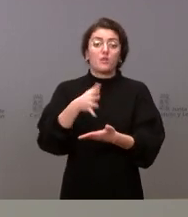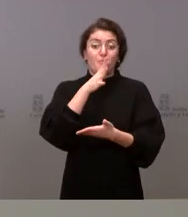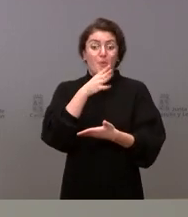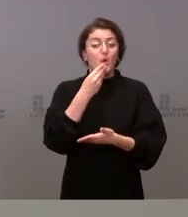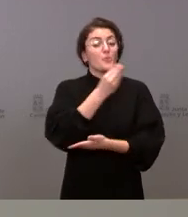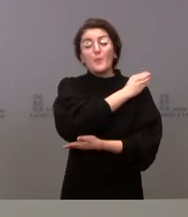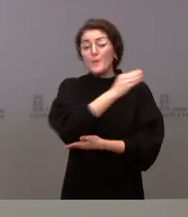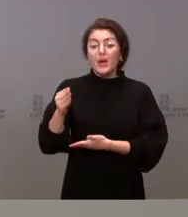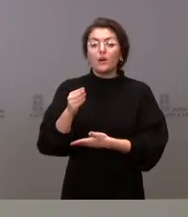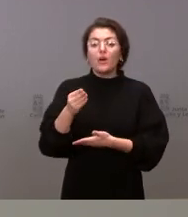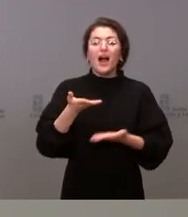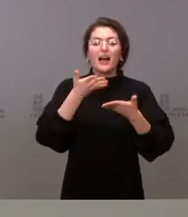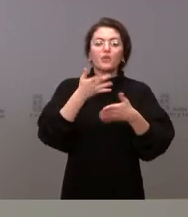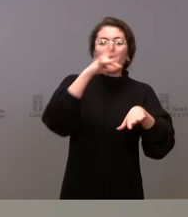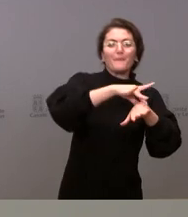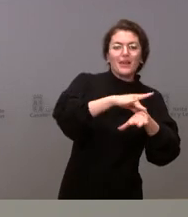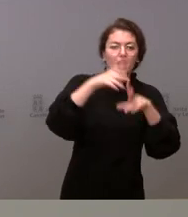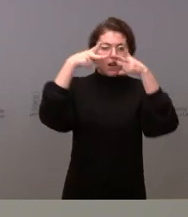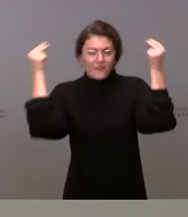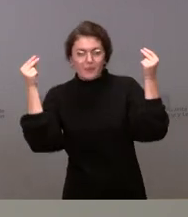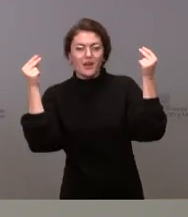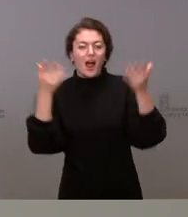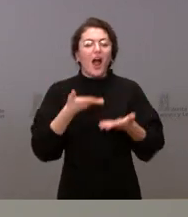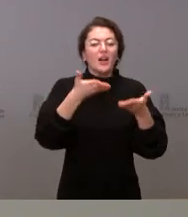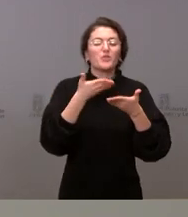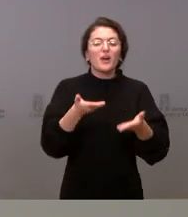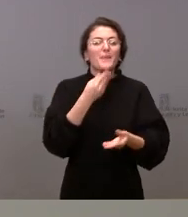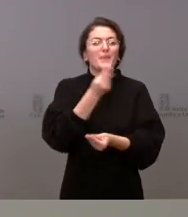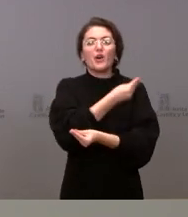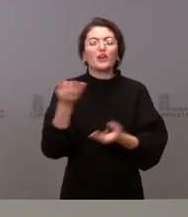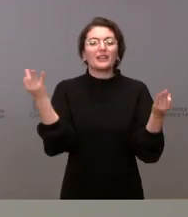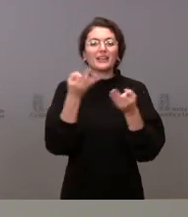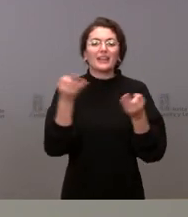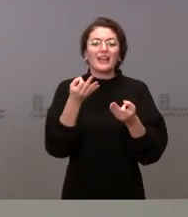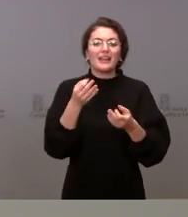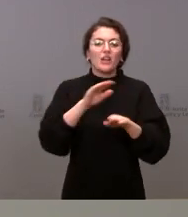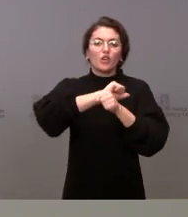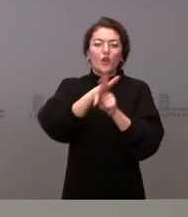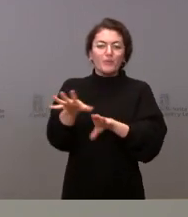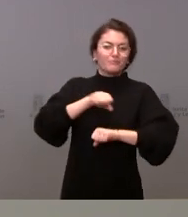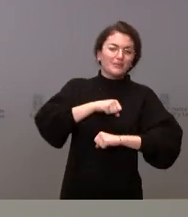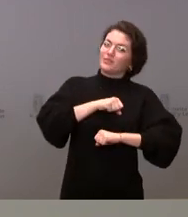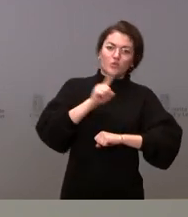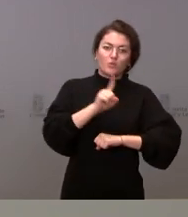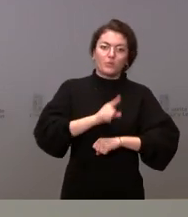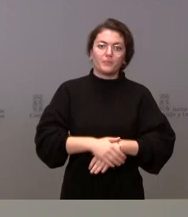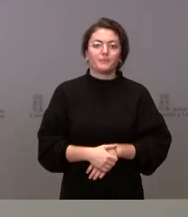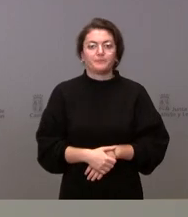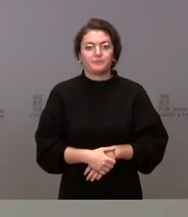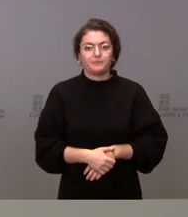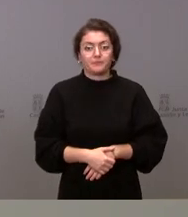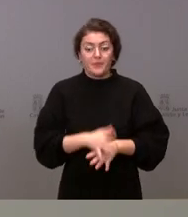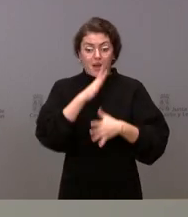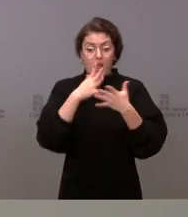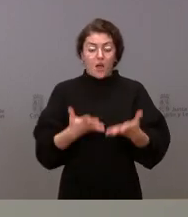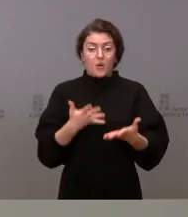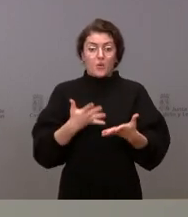ayudar a un profesional sanitario, para ayudar al sistema sanitario, es no infectarse. En estos días, lo que vamos a cerrar